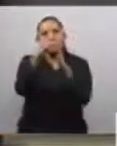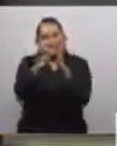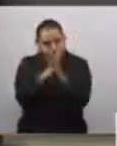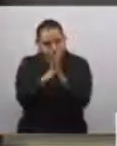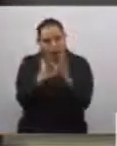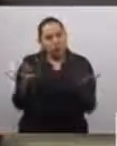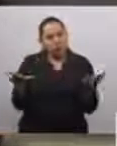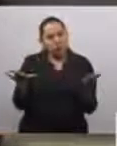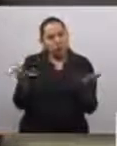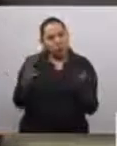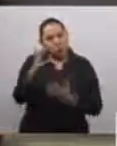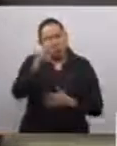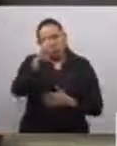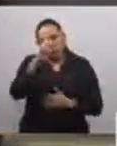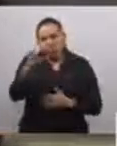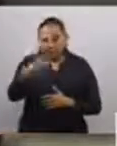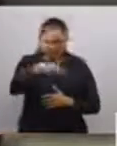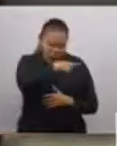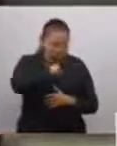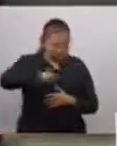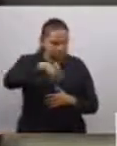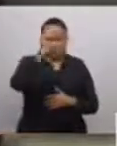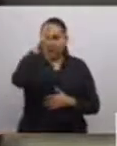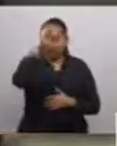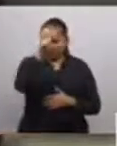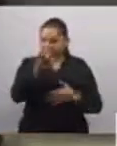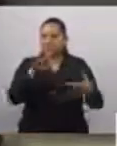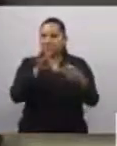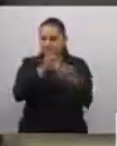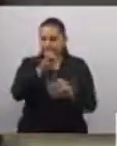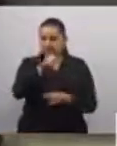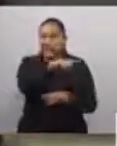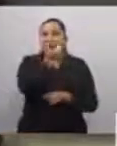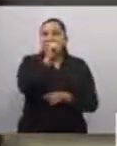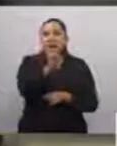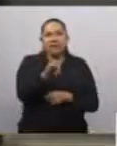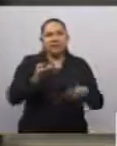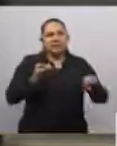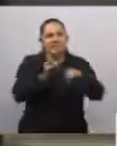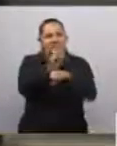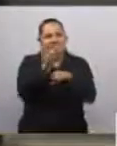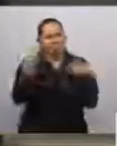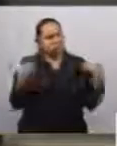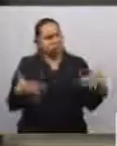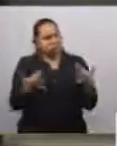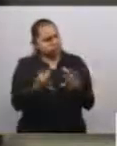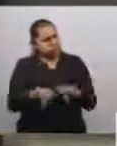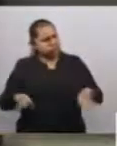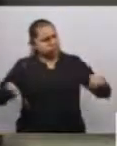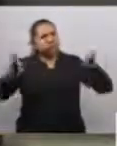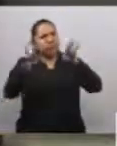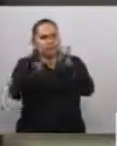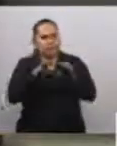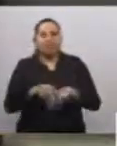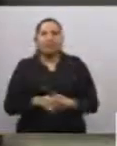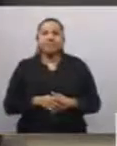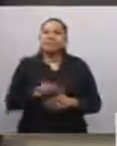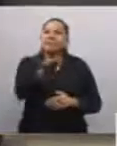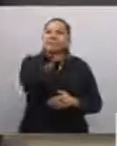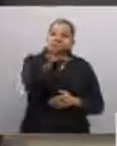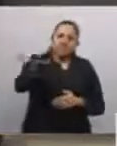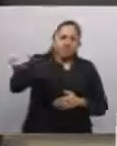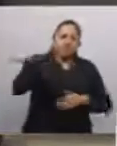grandeza de esta entidad. Compañeras y compañeros legisladores, En